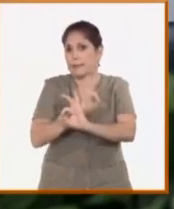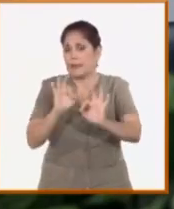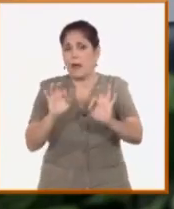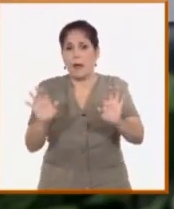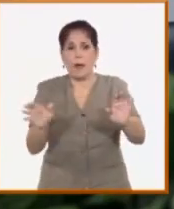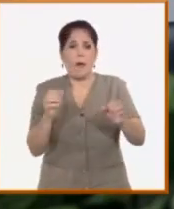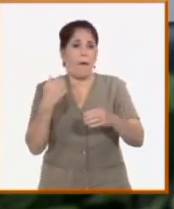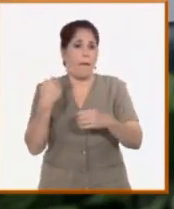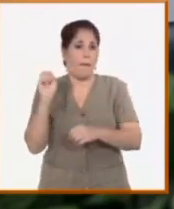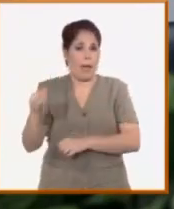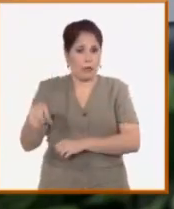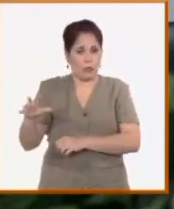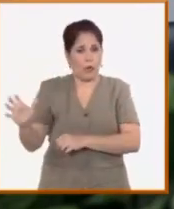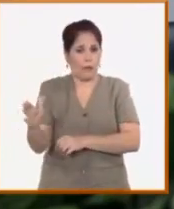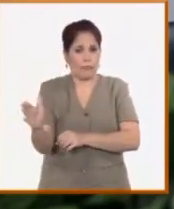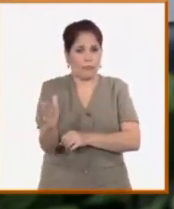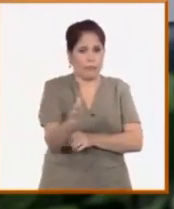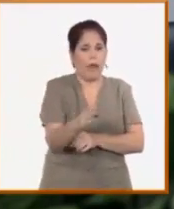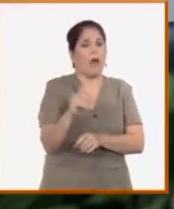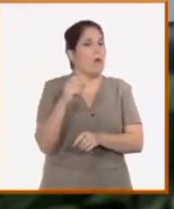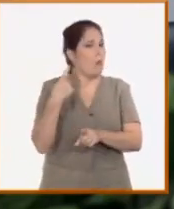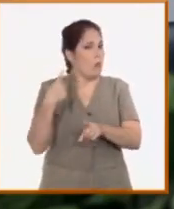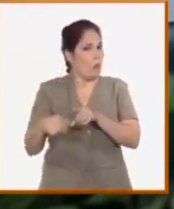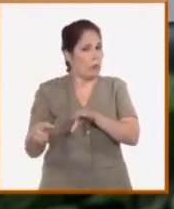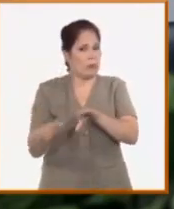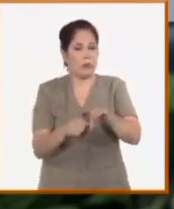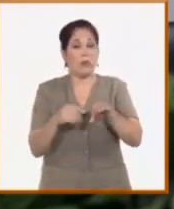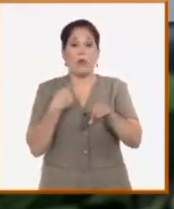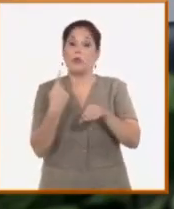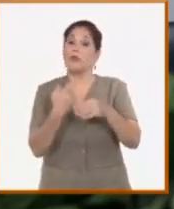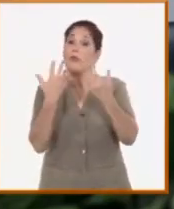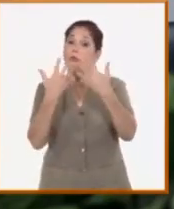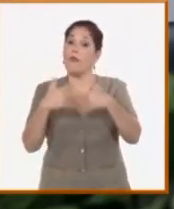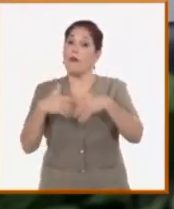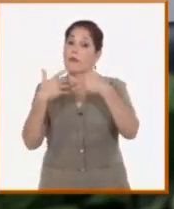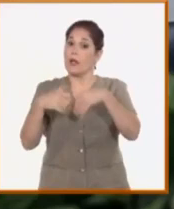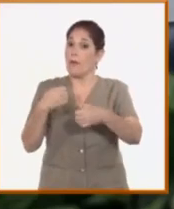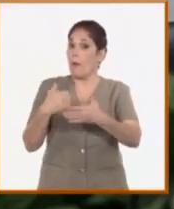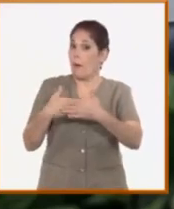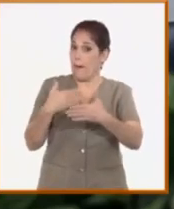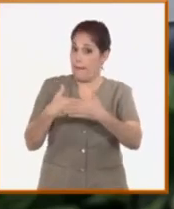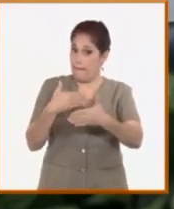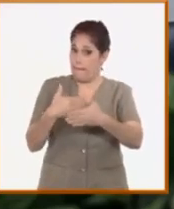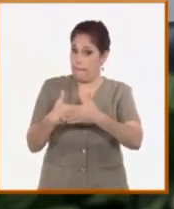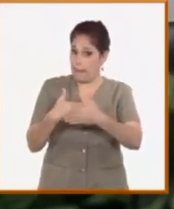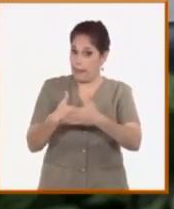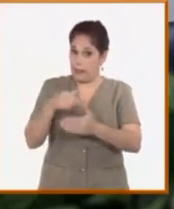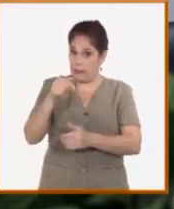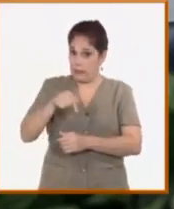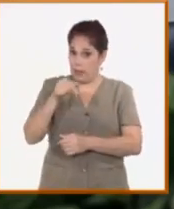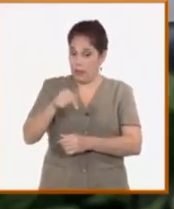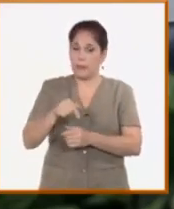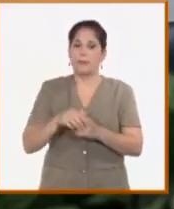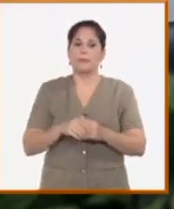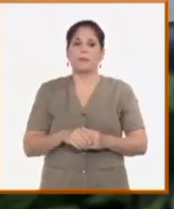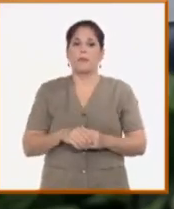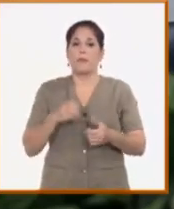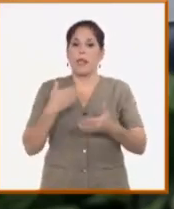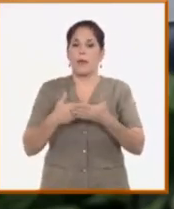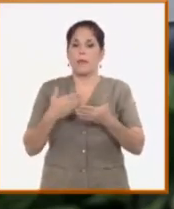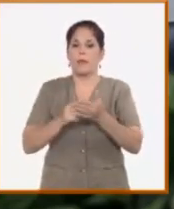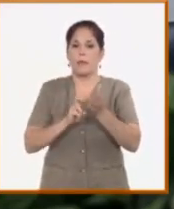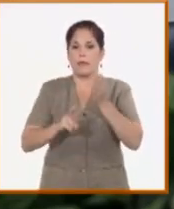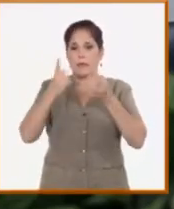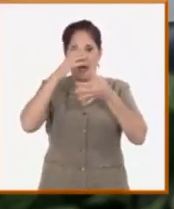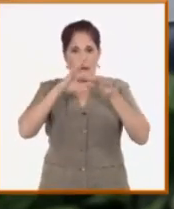comunales y además también fabricamos en una empresa filial que tenemos hoy en Artemisa,